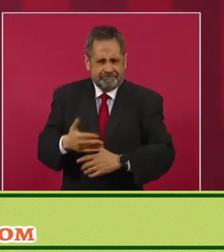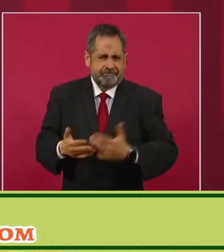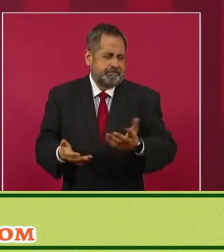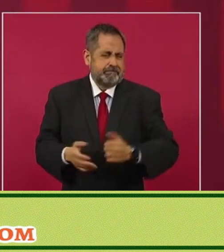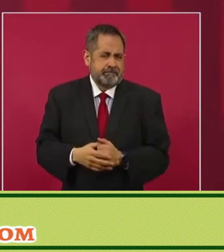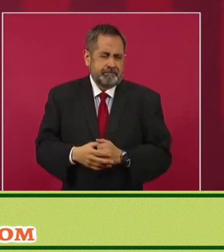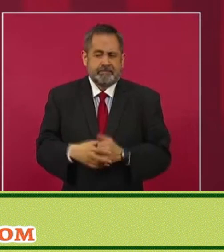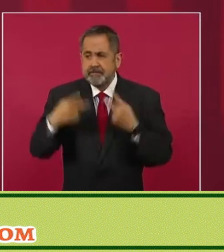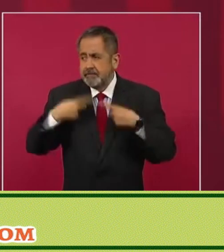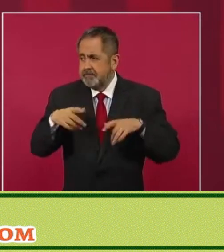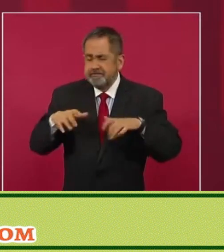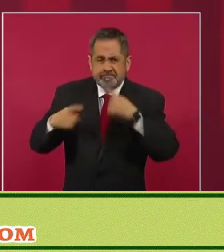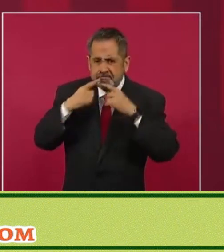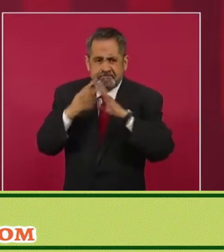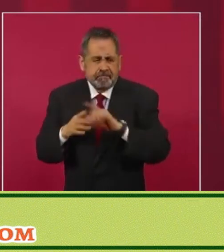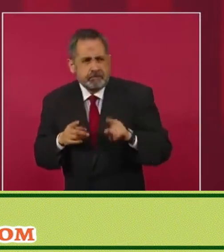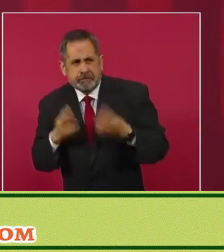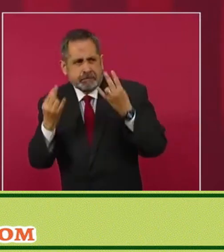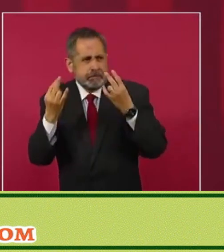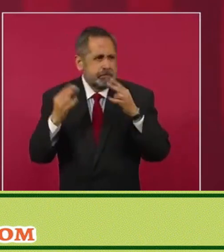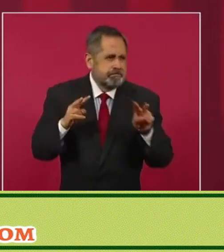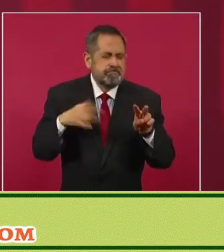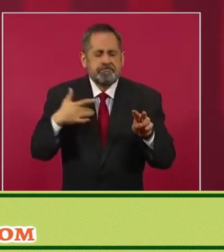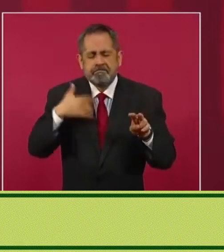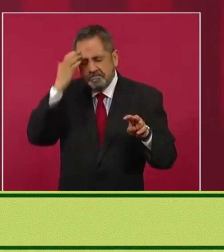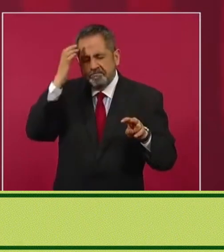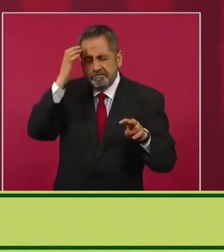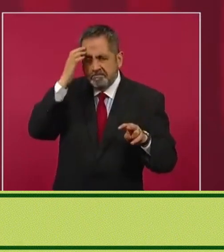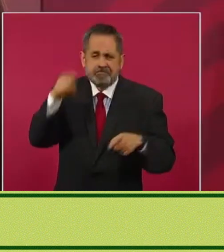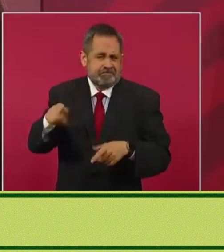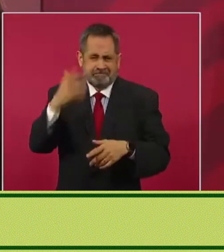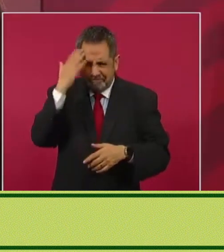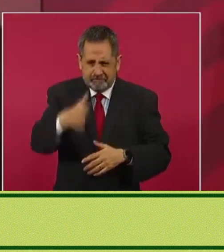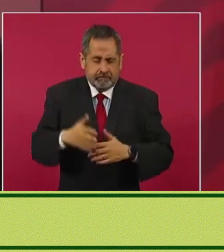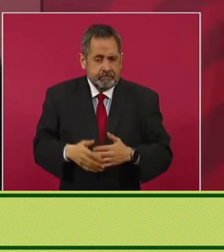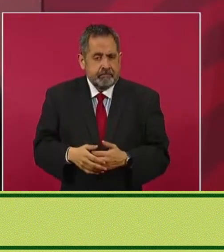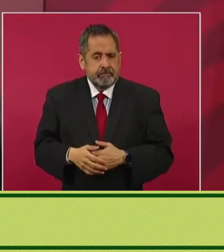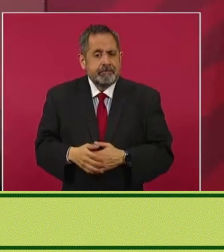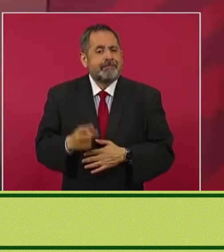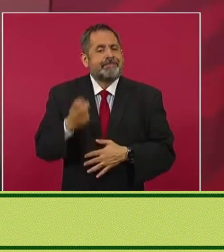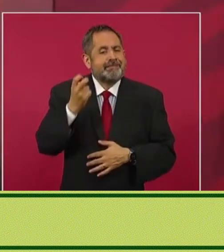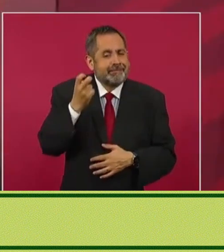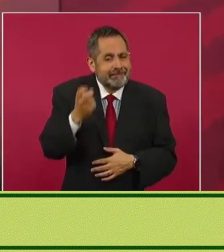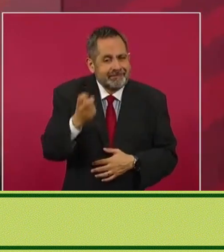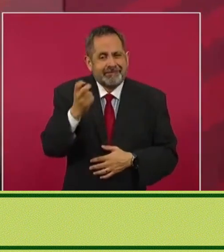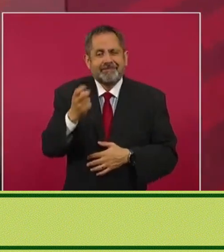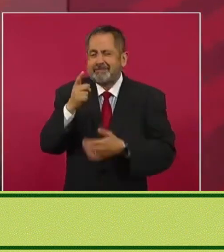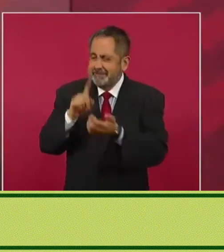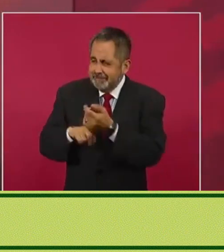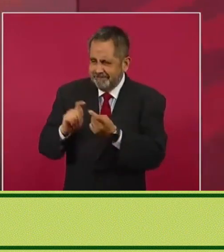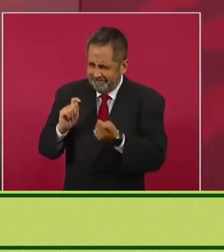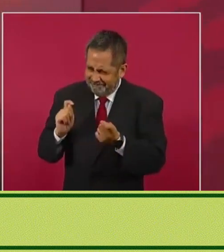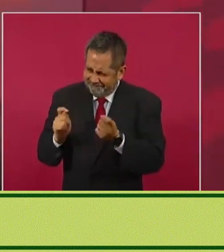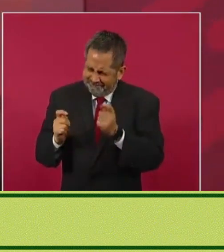La gente está muy consciente. en eso ha consistido en esencia el cambio